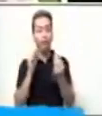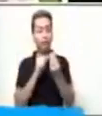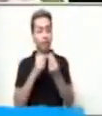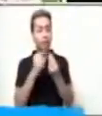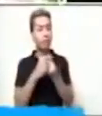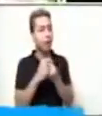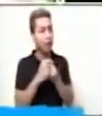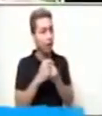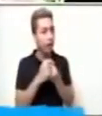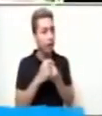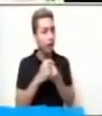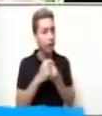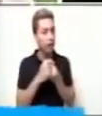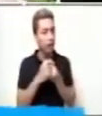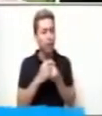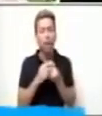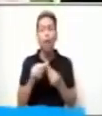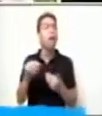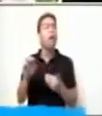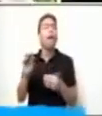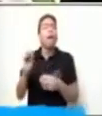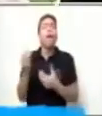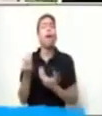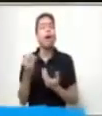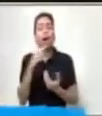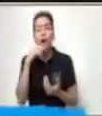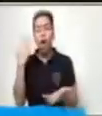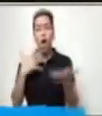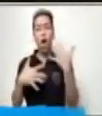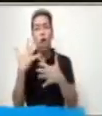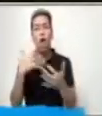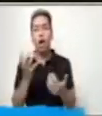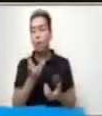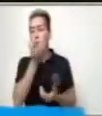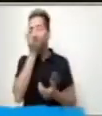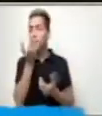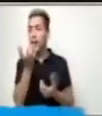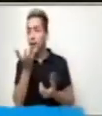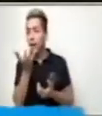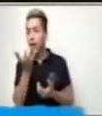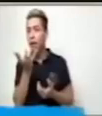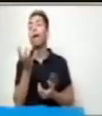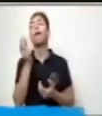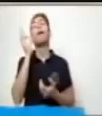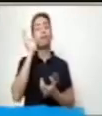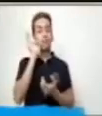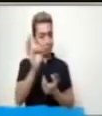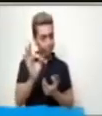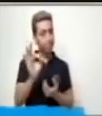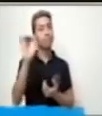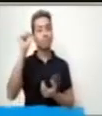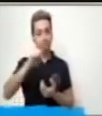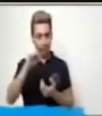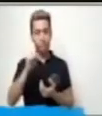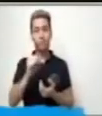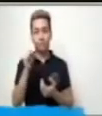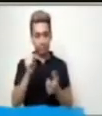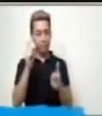Exacto. ¿Y de qué color es la manzana? Muy bien. Estas tres